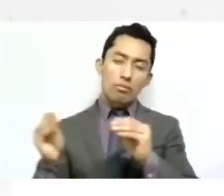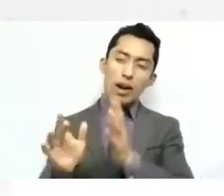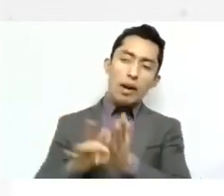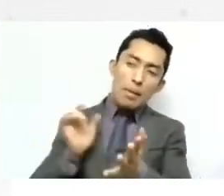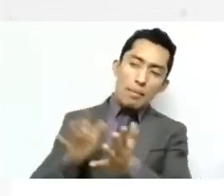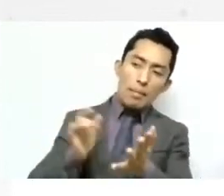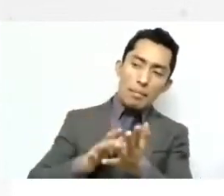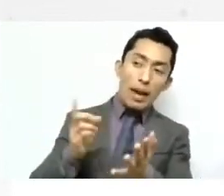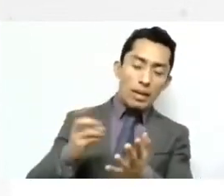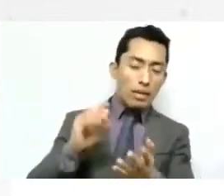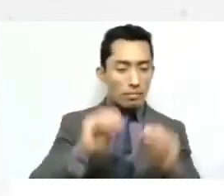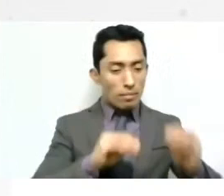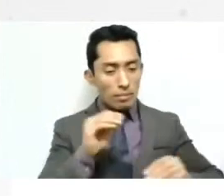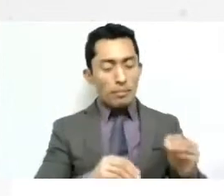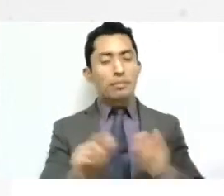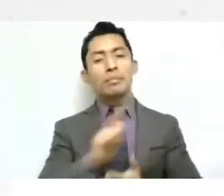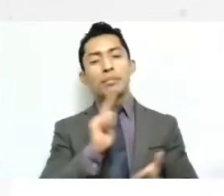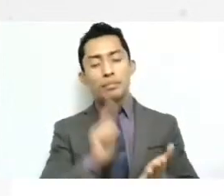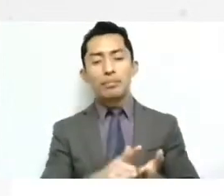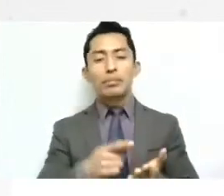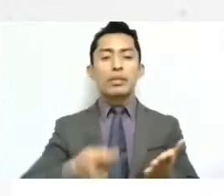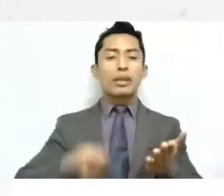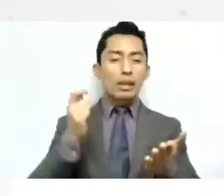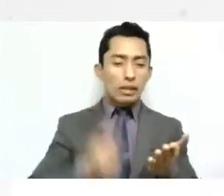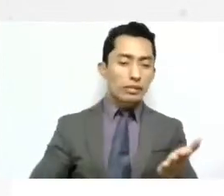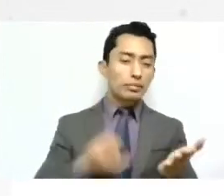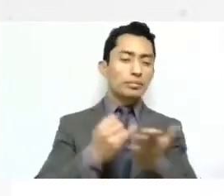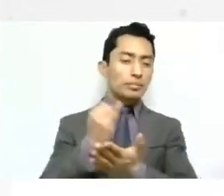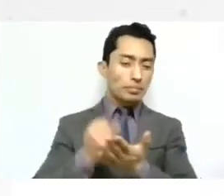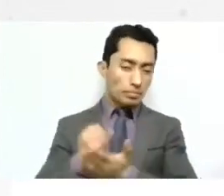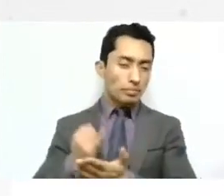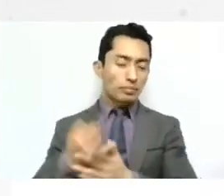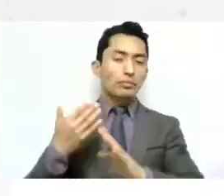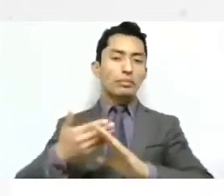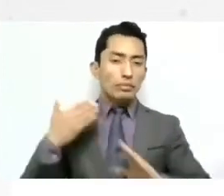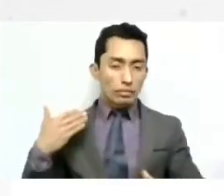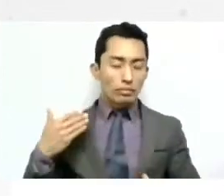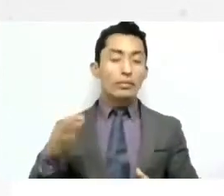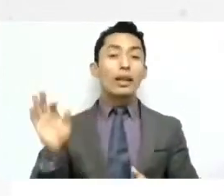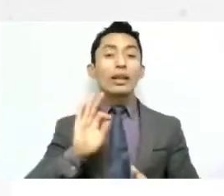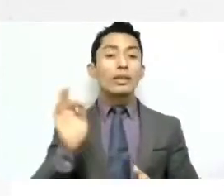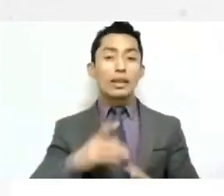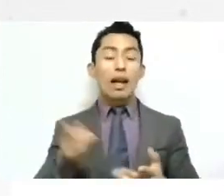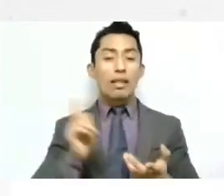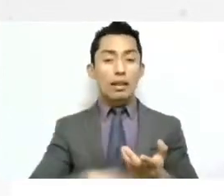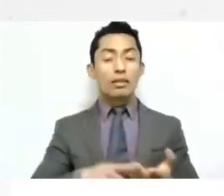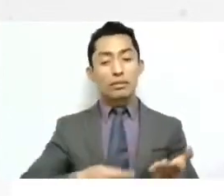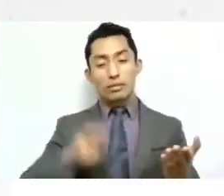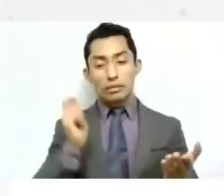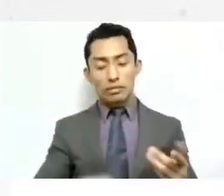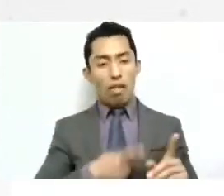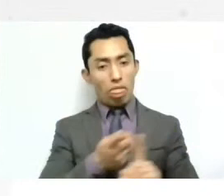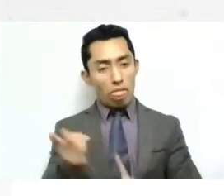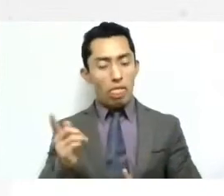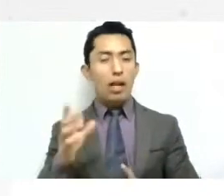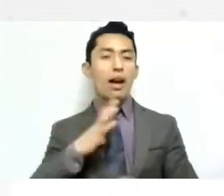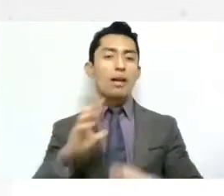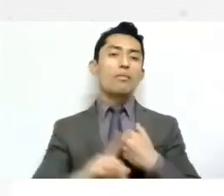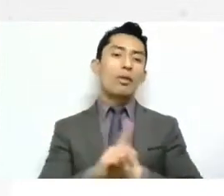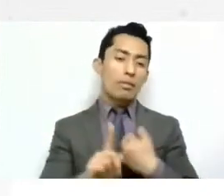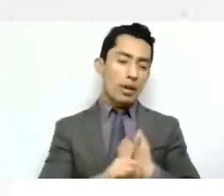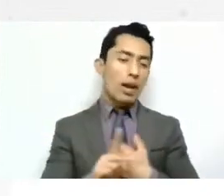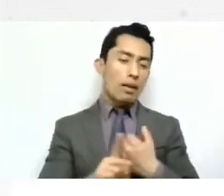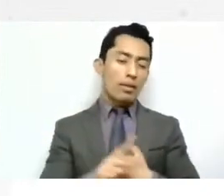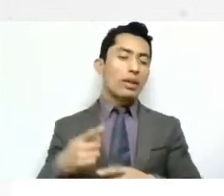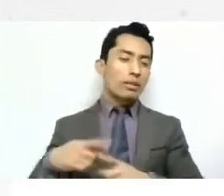las normas, las leyes, los precedentes que a veces se desvinculan en las sentencias mismas de los problemas sociales que los